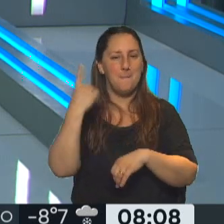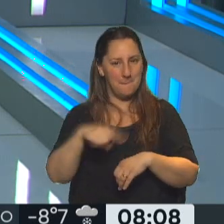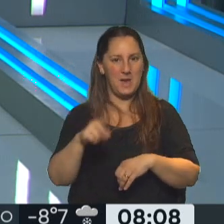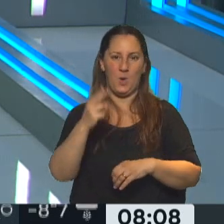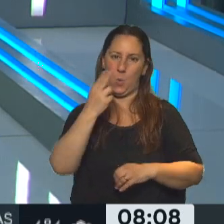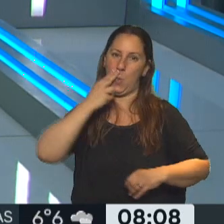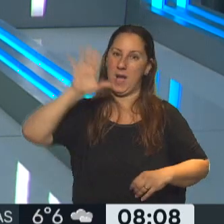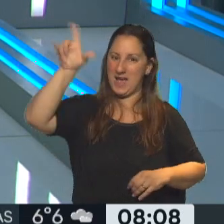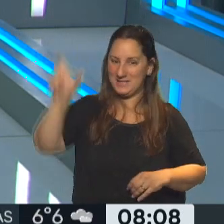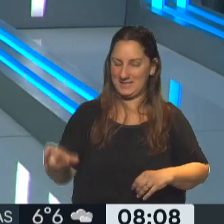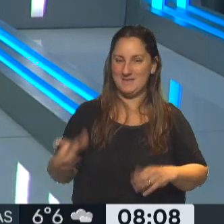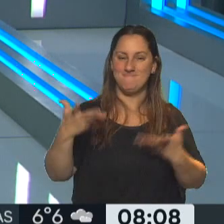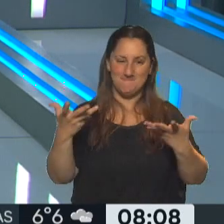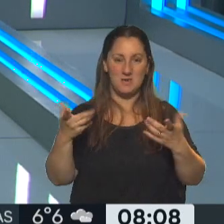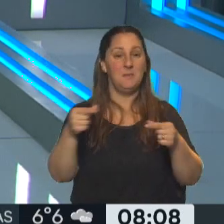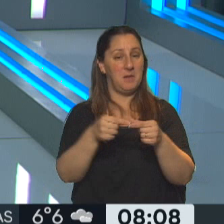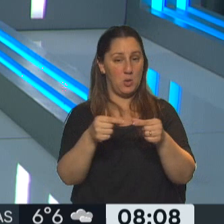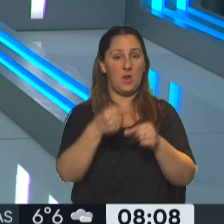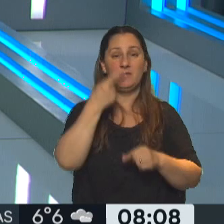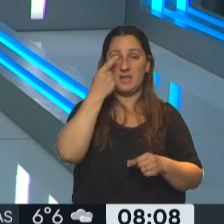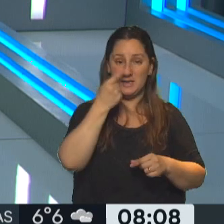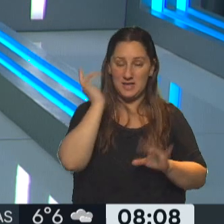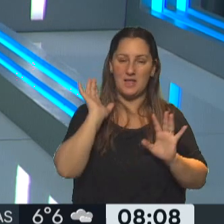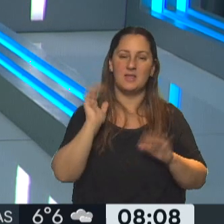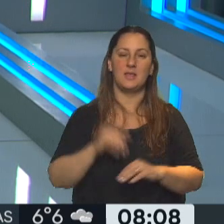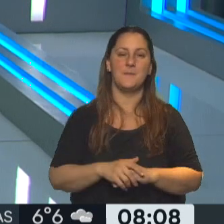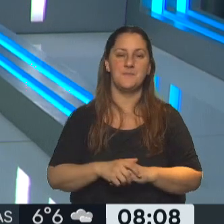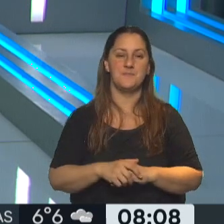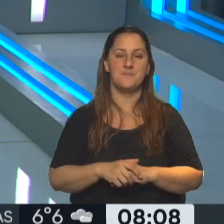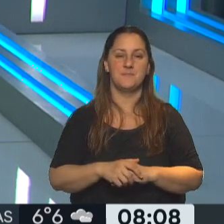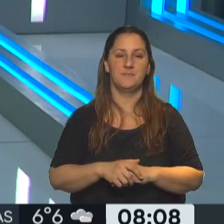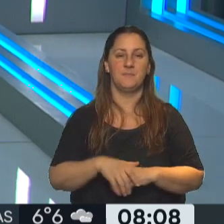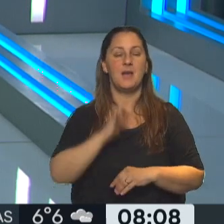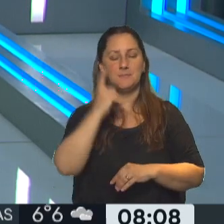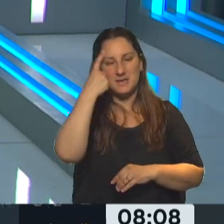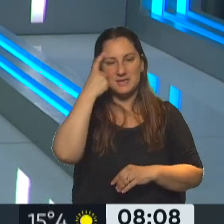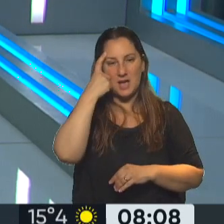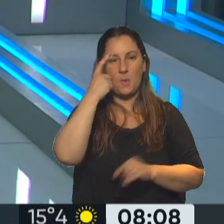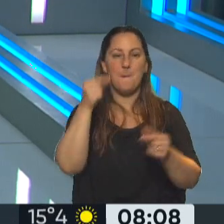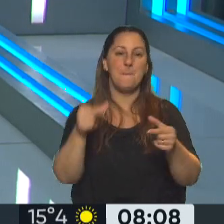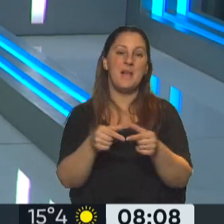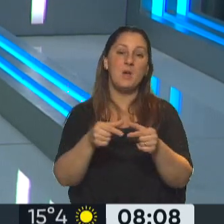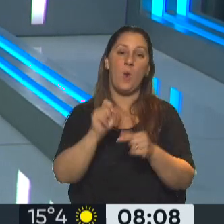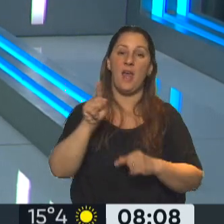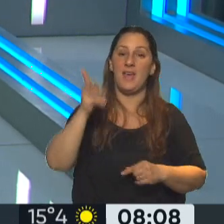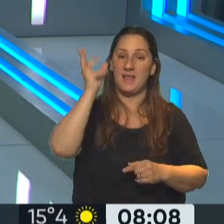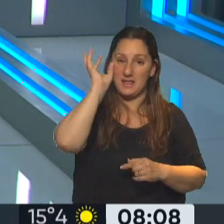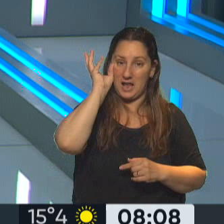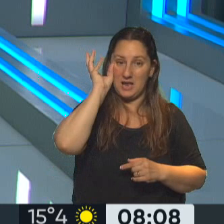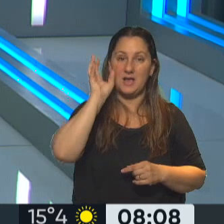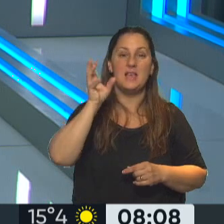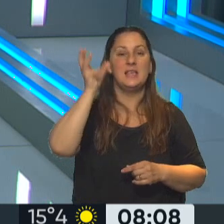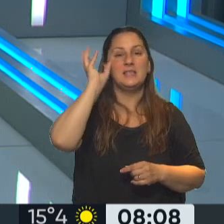neonazi de frente. Película súper interesante en lo que plantea, más todavía teniendo en cuenta que es una película italiana y en Italia